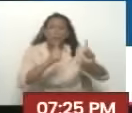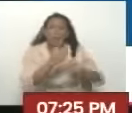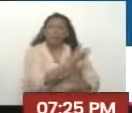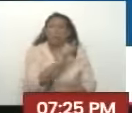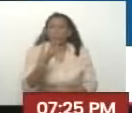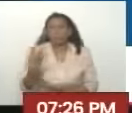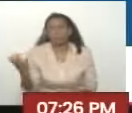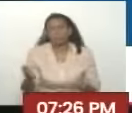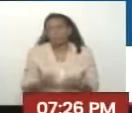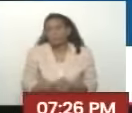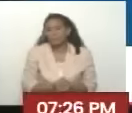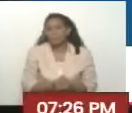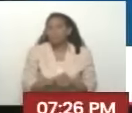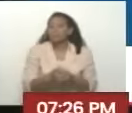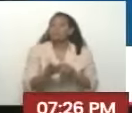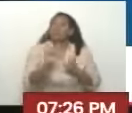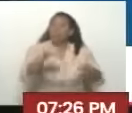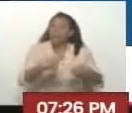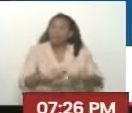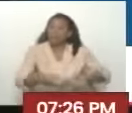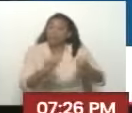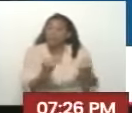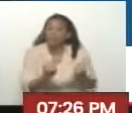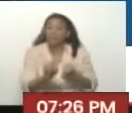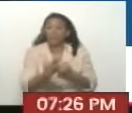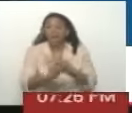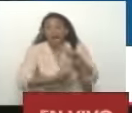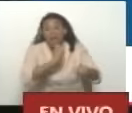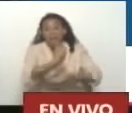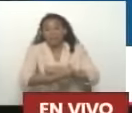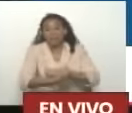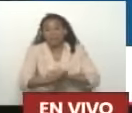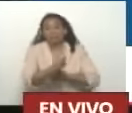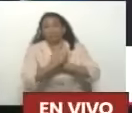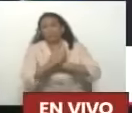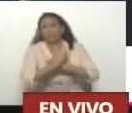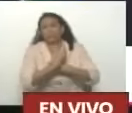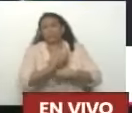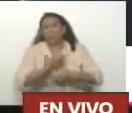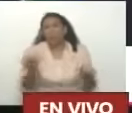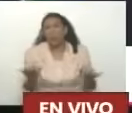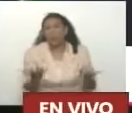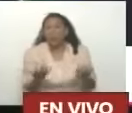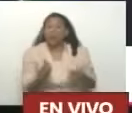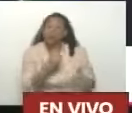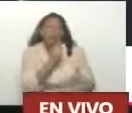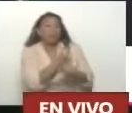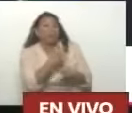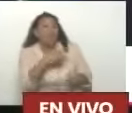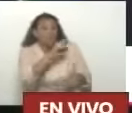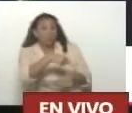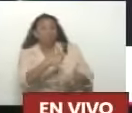Y tratando de hacernos un daño Como dice una amiga mía Se hacen un daño ellos